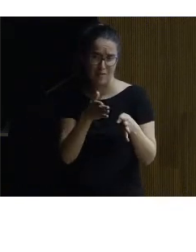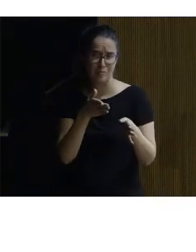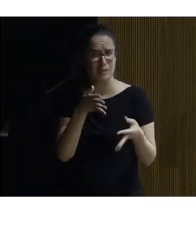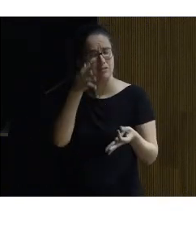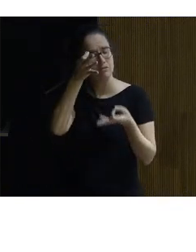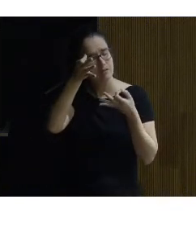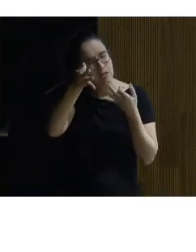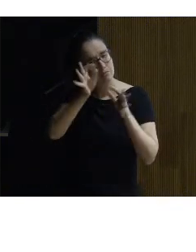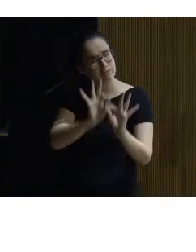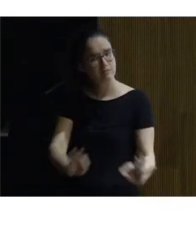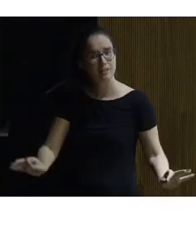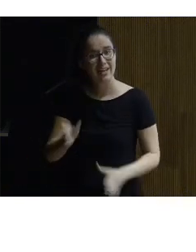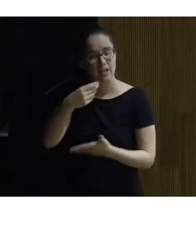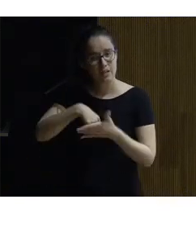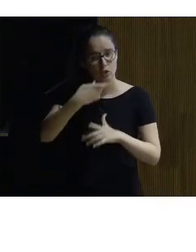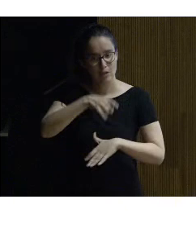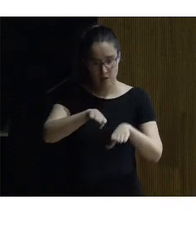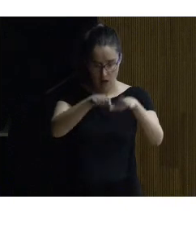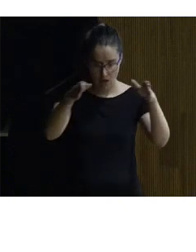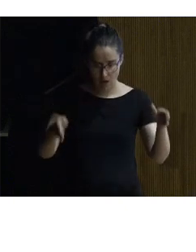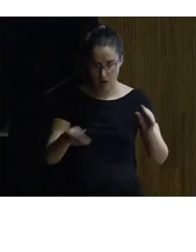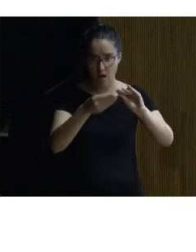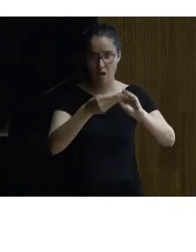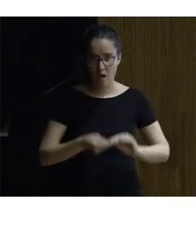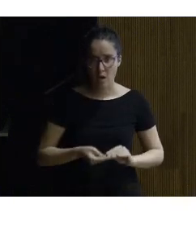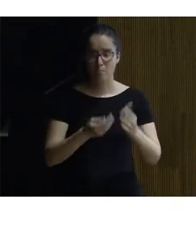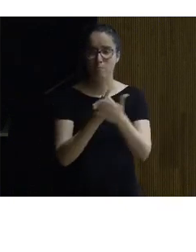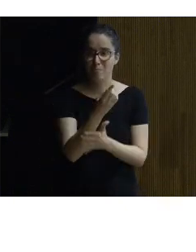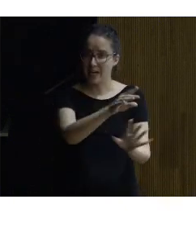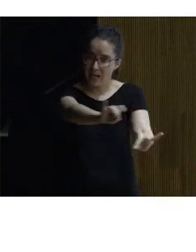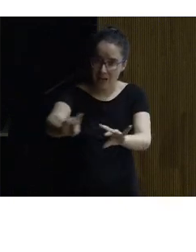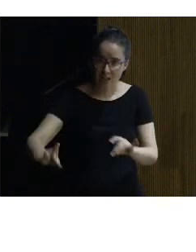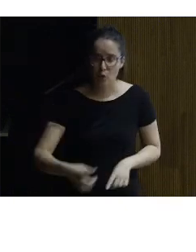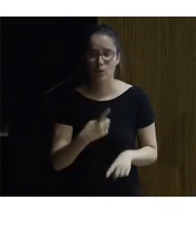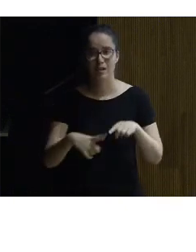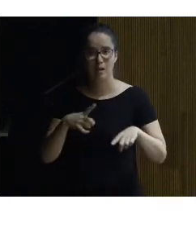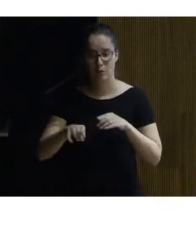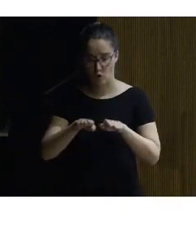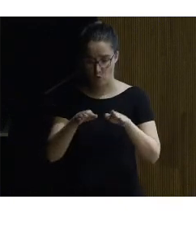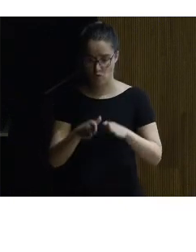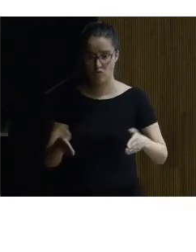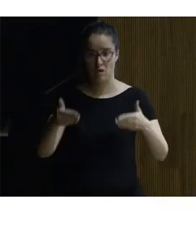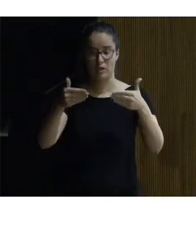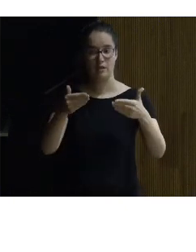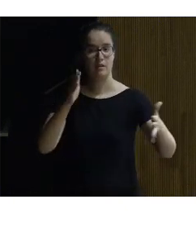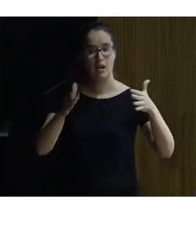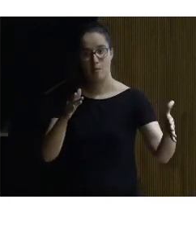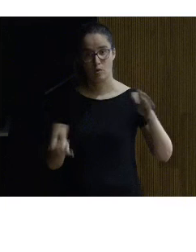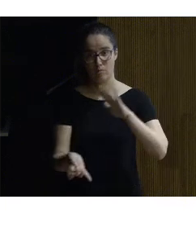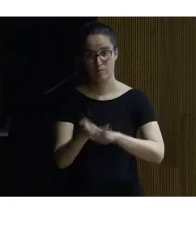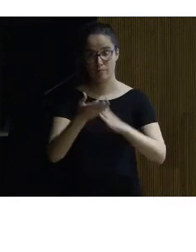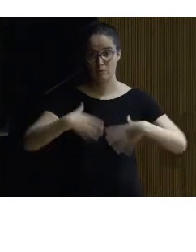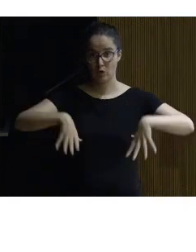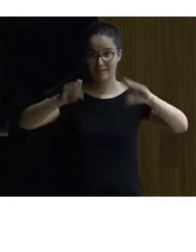y dentro también tenemos unas maquetas tenemos un plano que se percibe al tacto tenemos un elemento tipo atril que es de la época que se construyó la